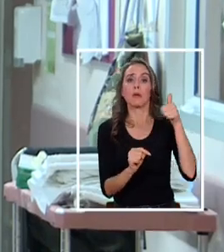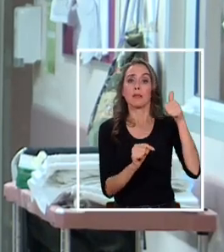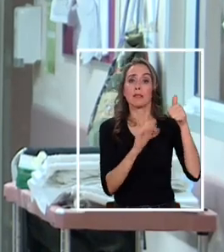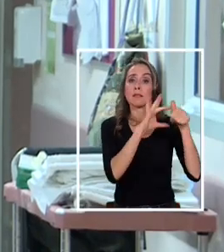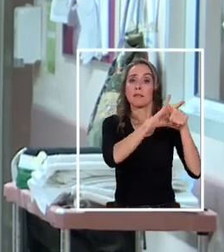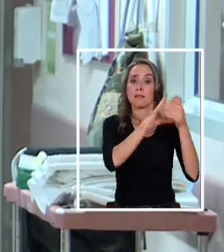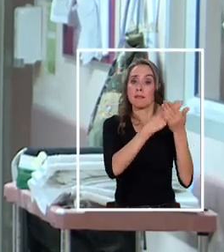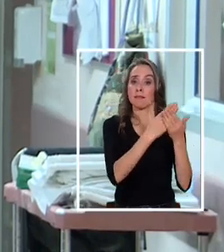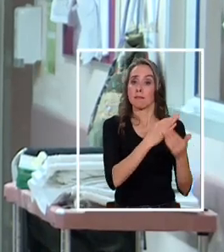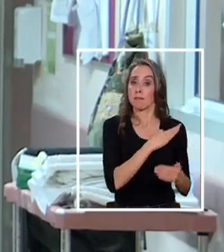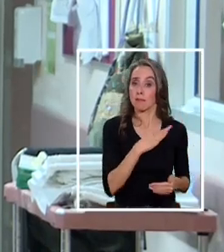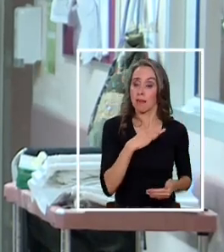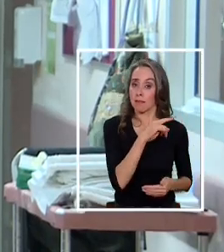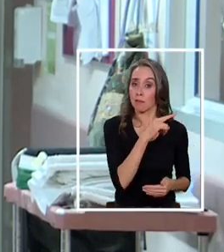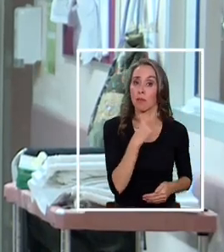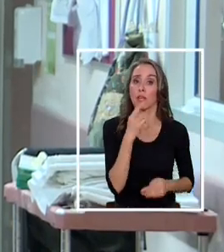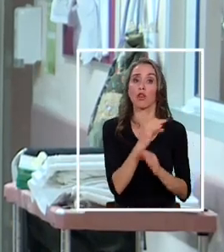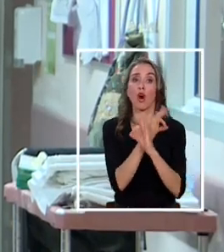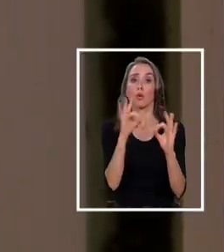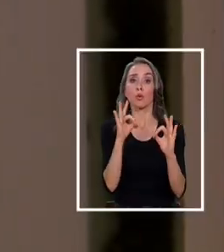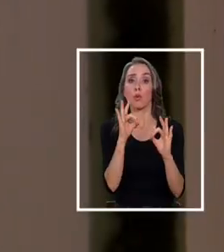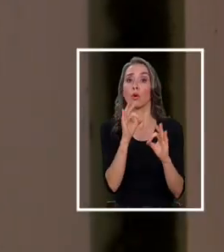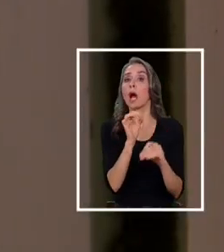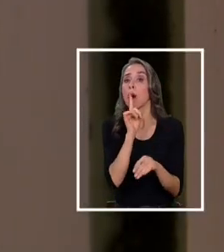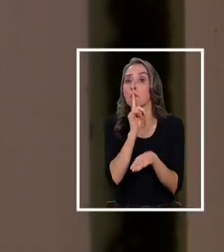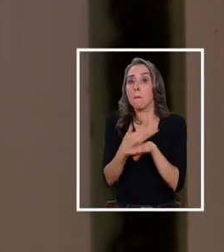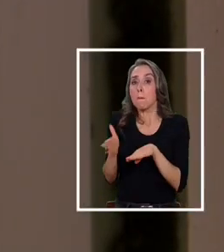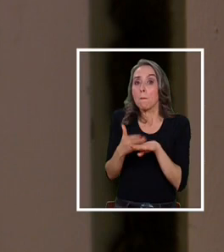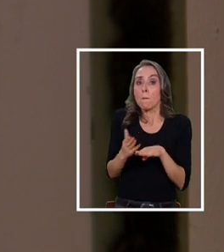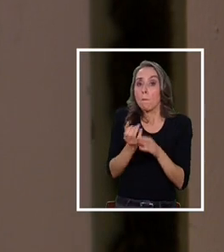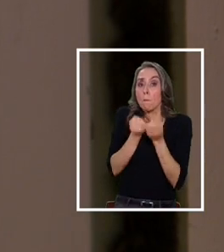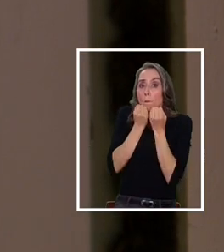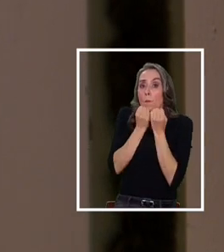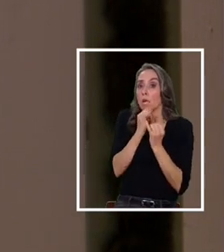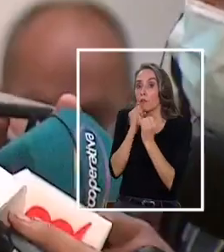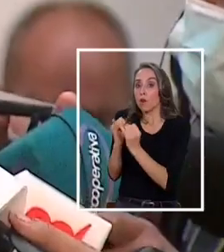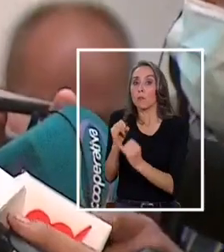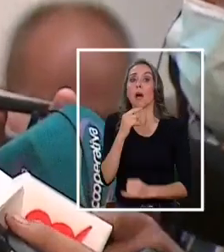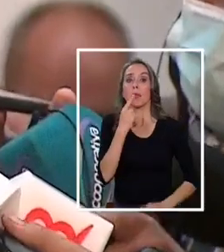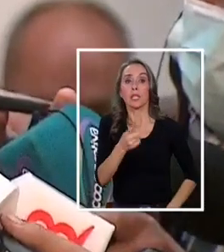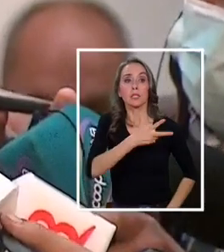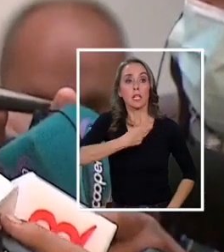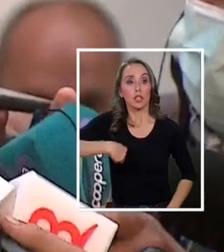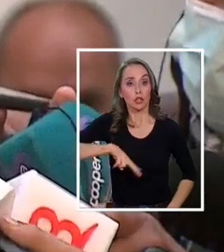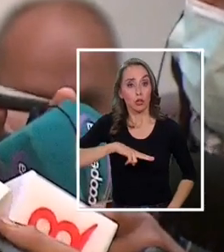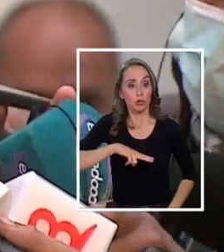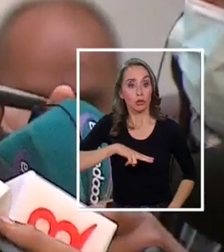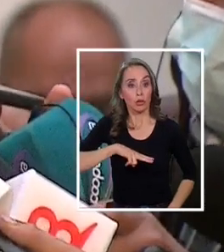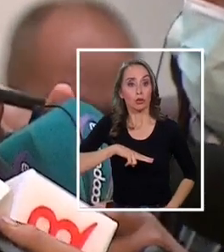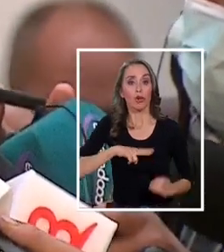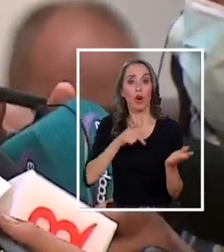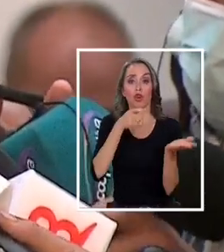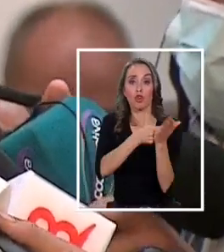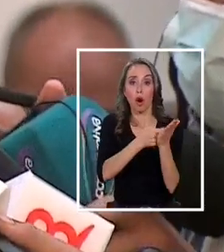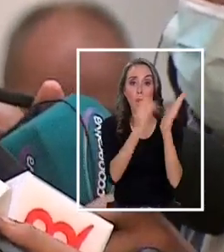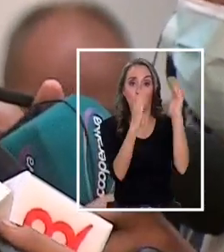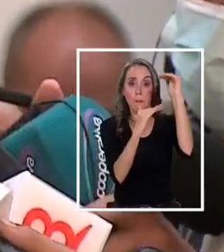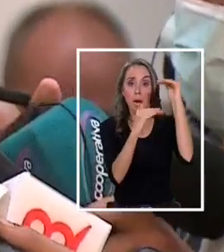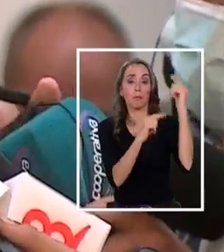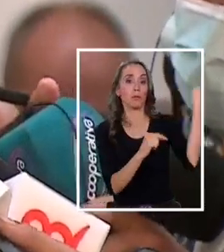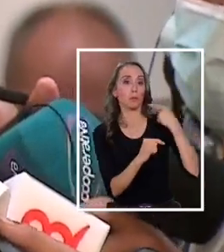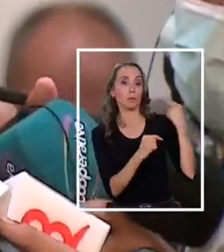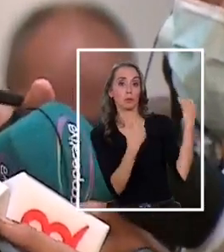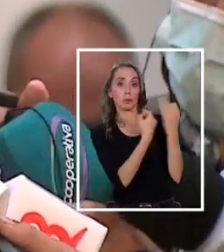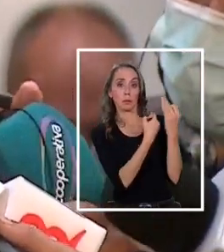remarcó que en ningún momento hubo ocultamiento de información. Lo hicimos a sugerencia, dirección,